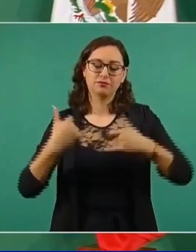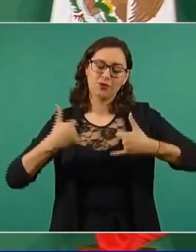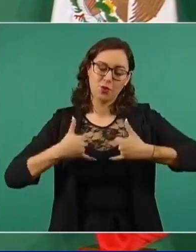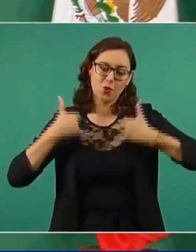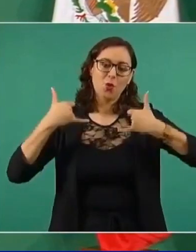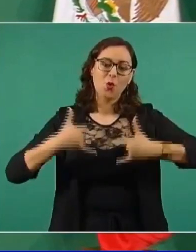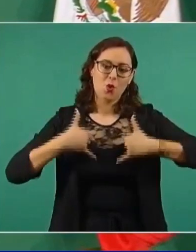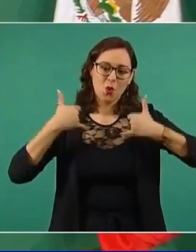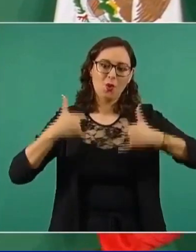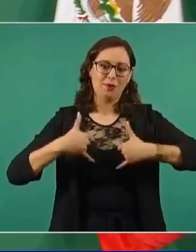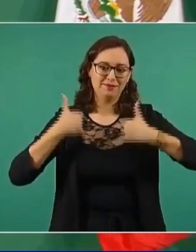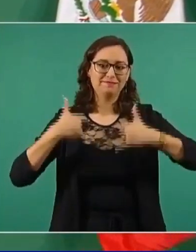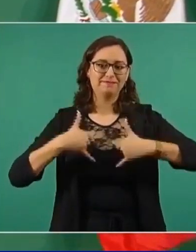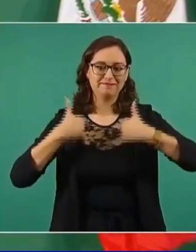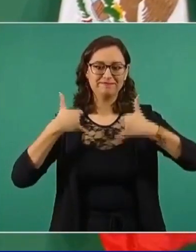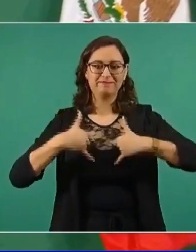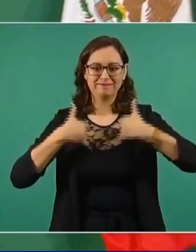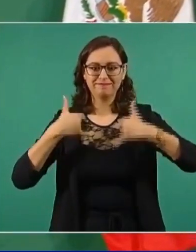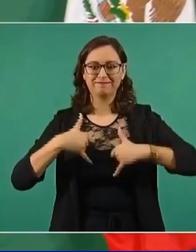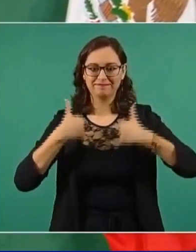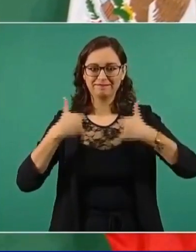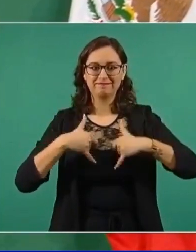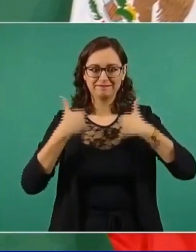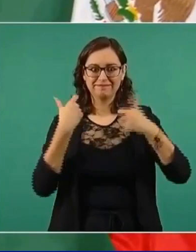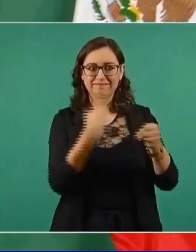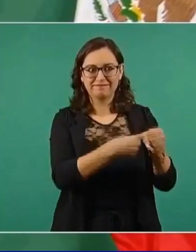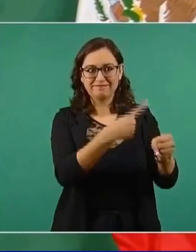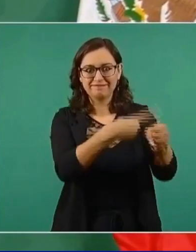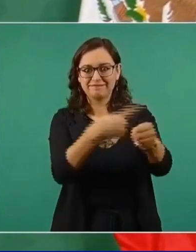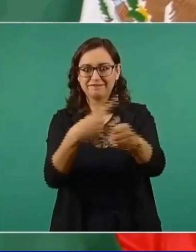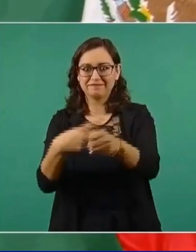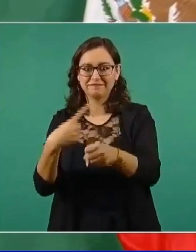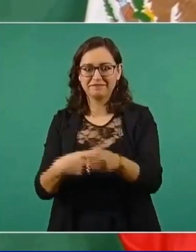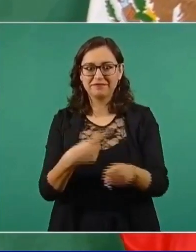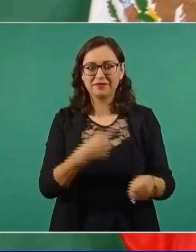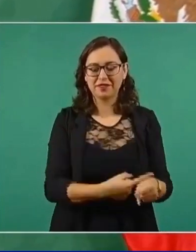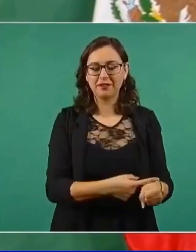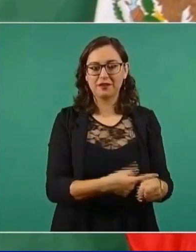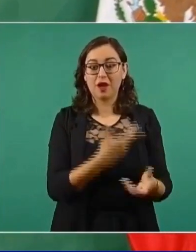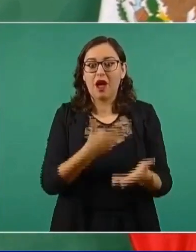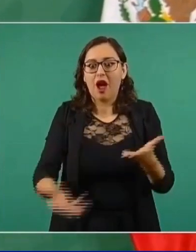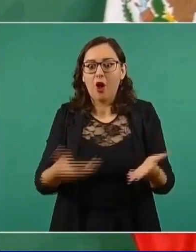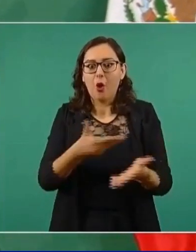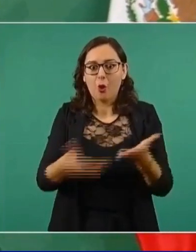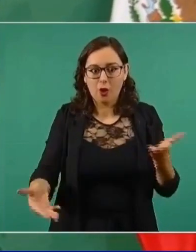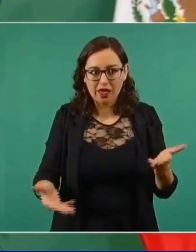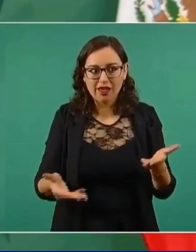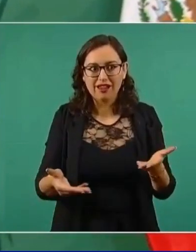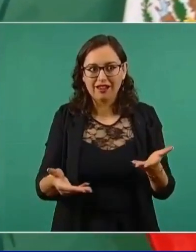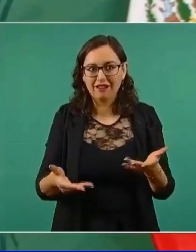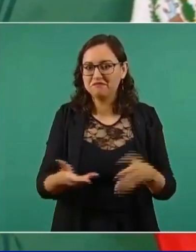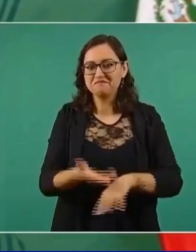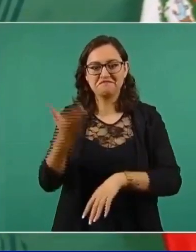Ese es el fenómeno que se está presentando en el país. Es